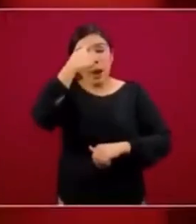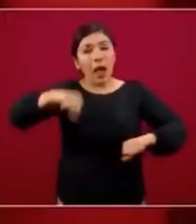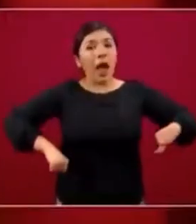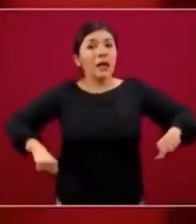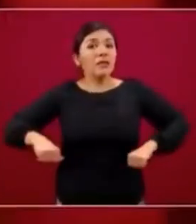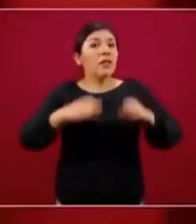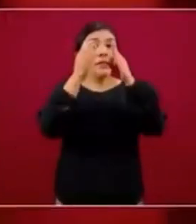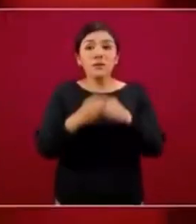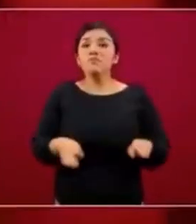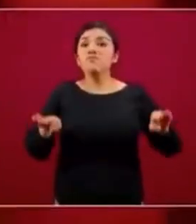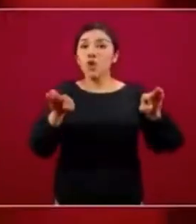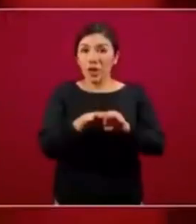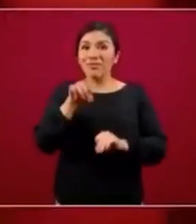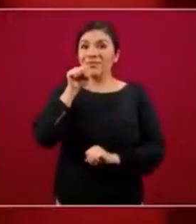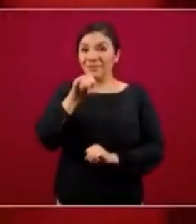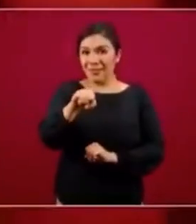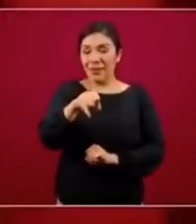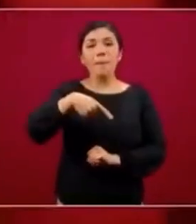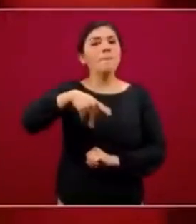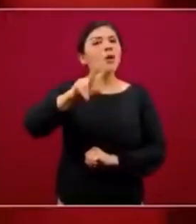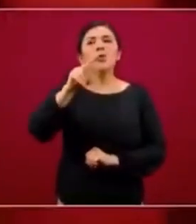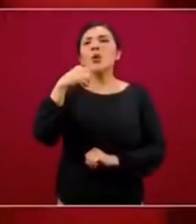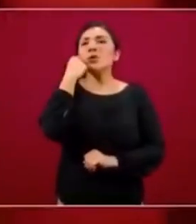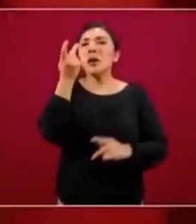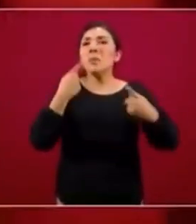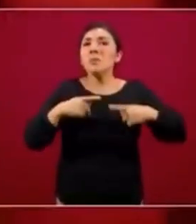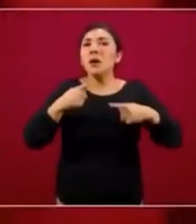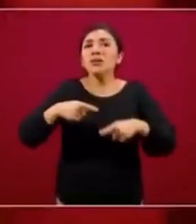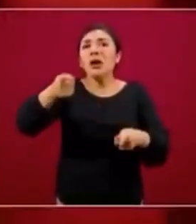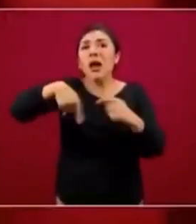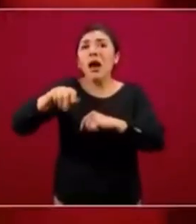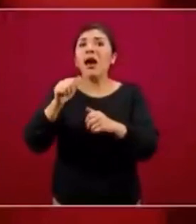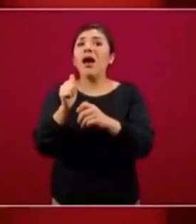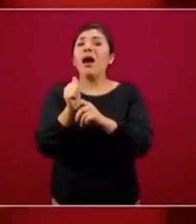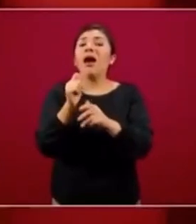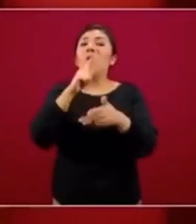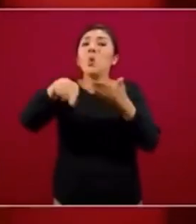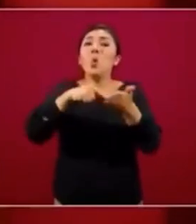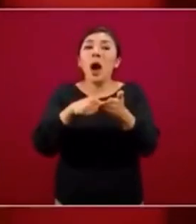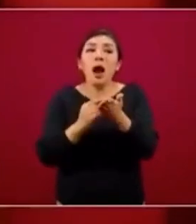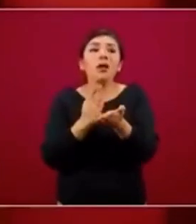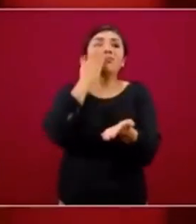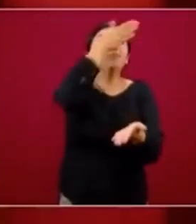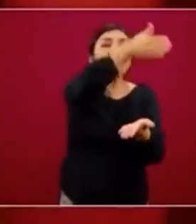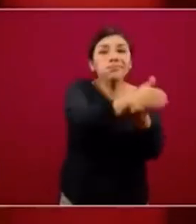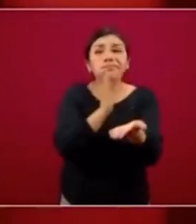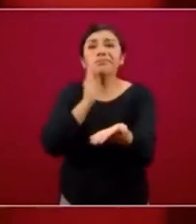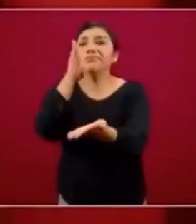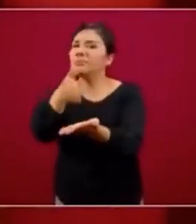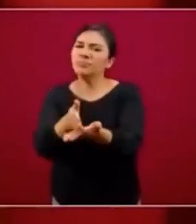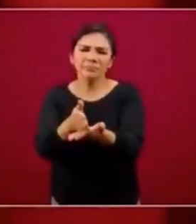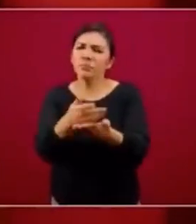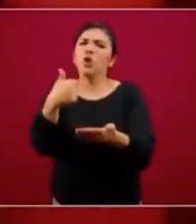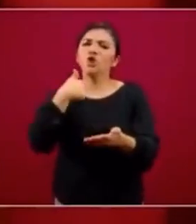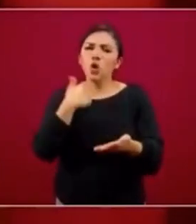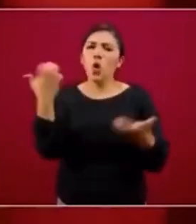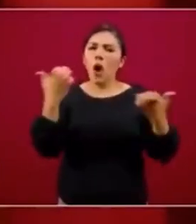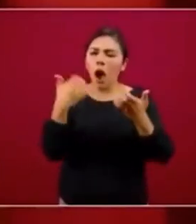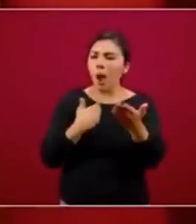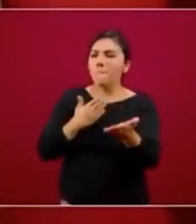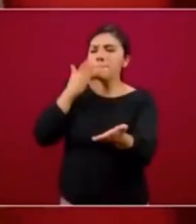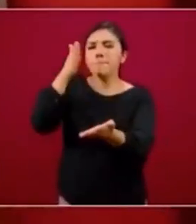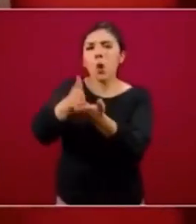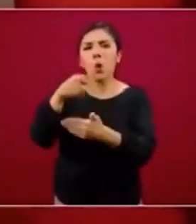esenciales, pero no queremos que las personas se desplacen, sino nosotros somos quienes vamos a sus hogares.